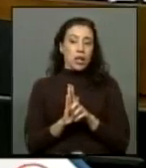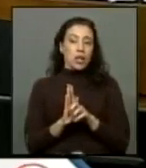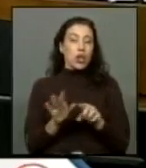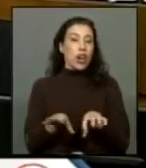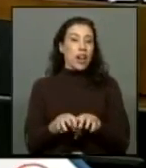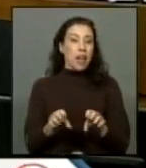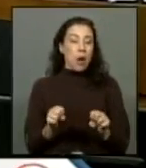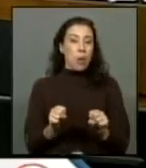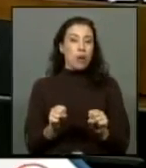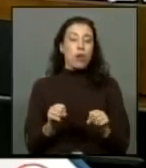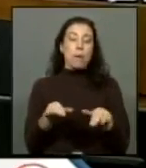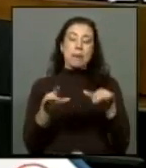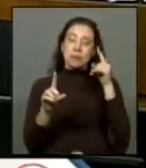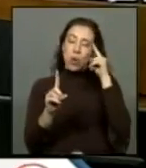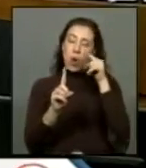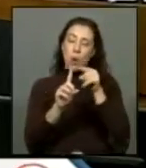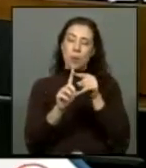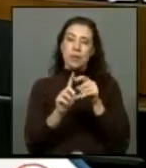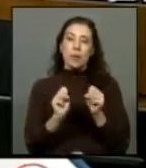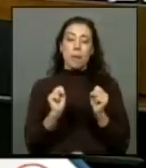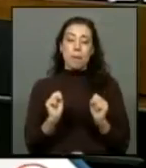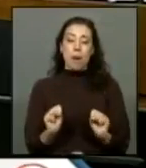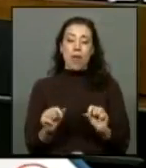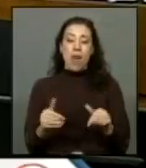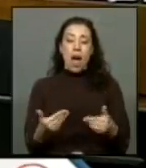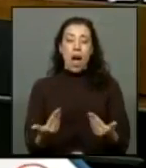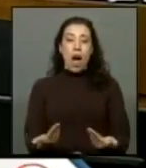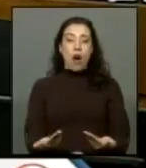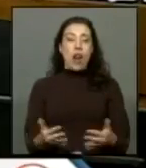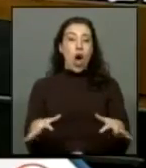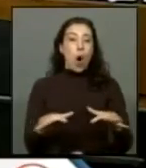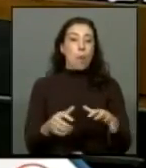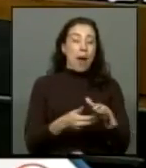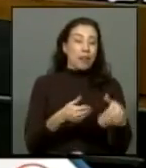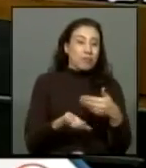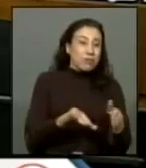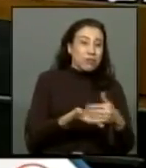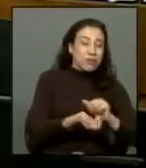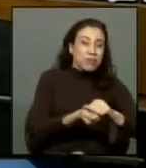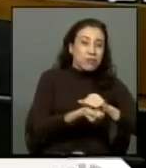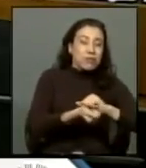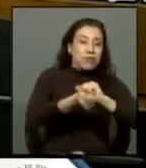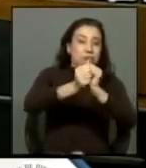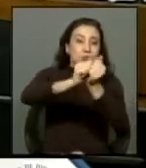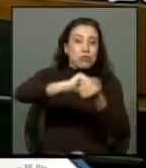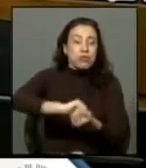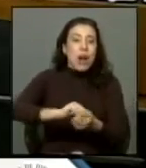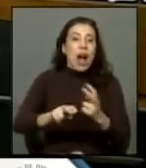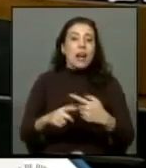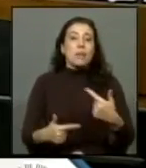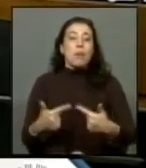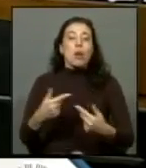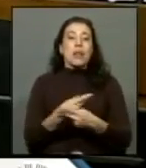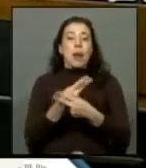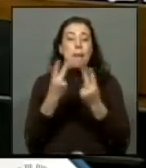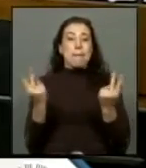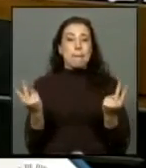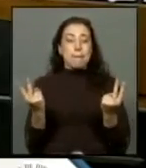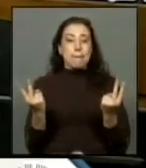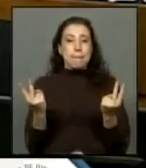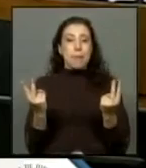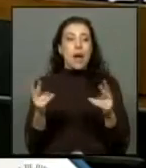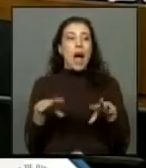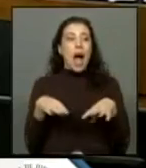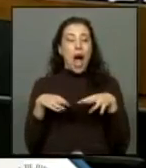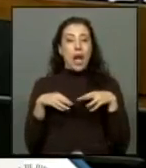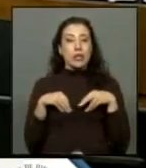resolución van en el mismo sentido de que podamos hoy día reutilizar estos relaves y que tengamos una política pública que se haga